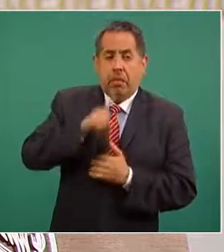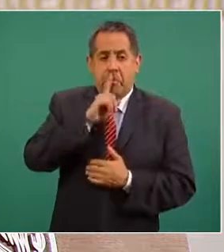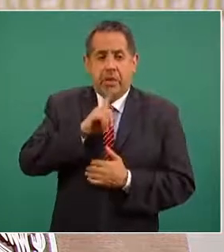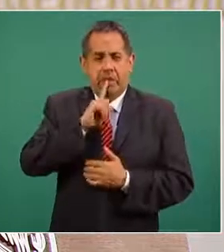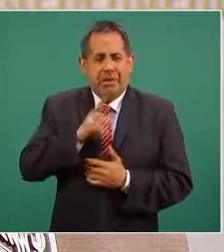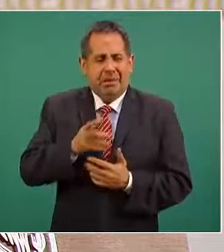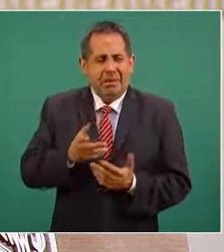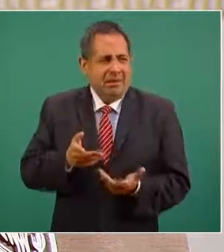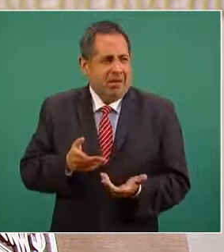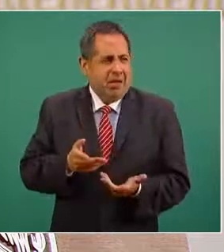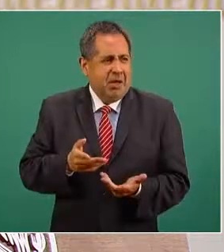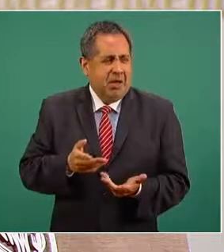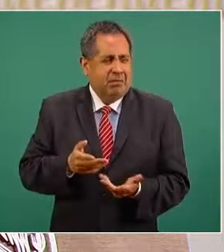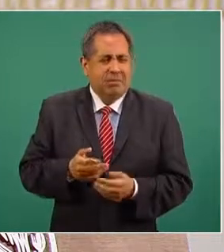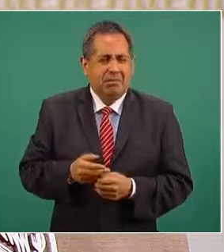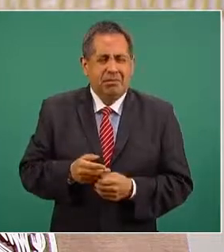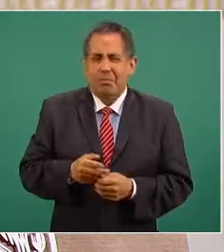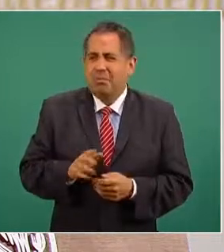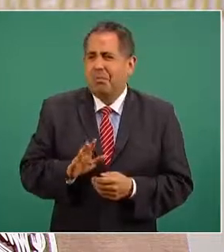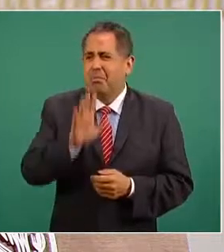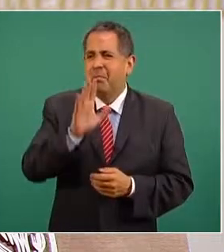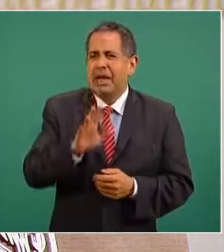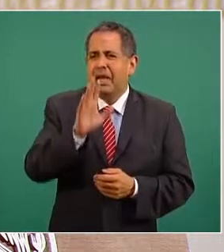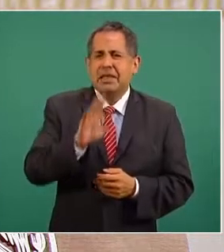es como una hoja seca